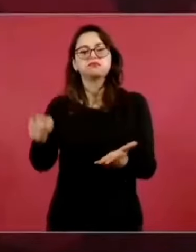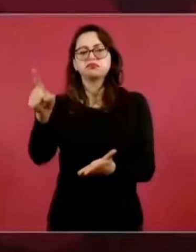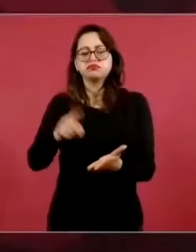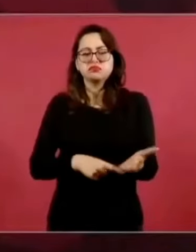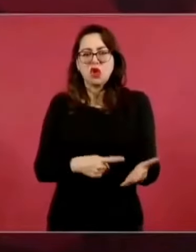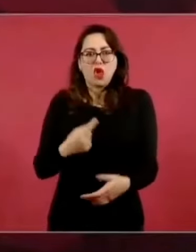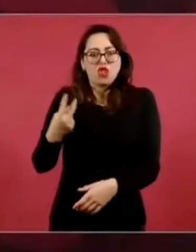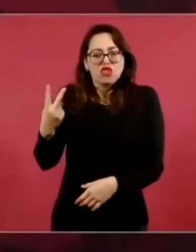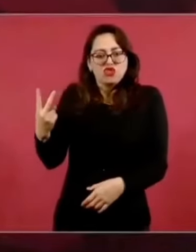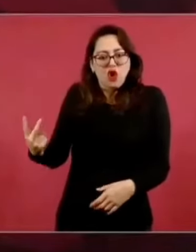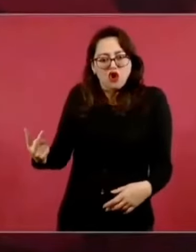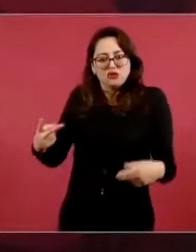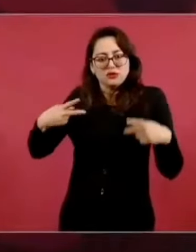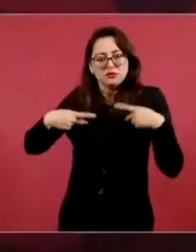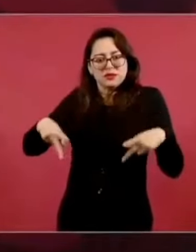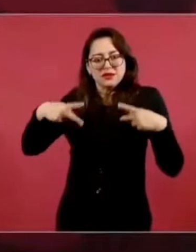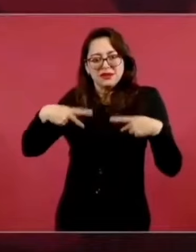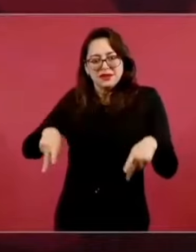Dos.